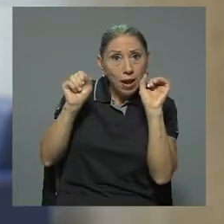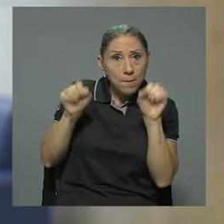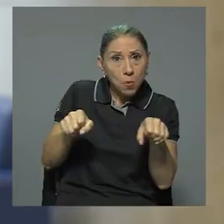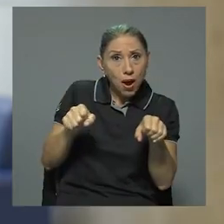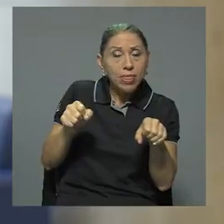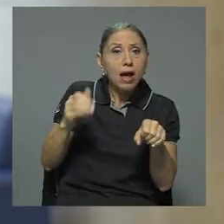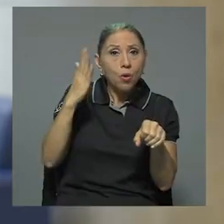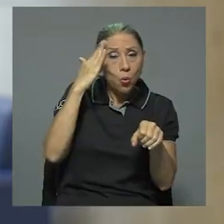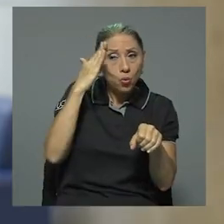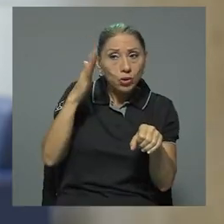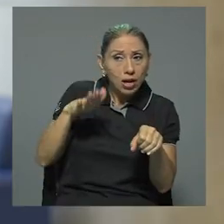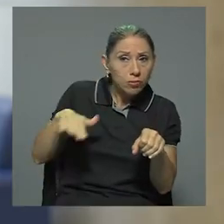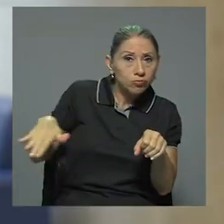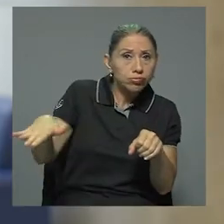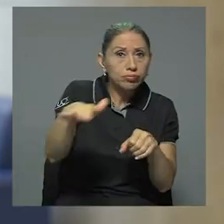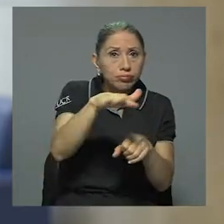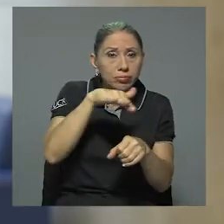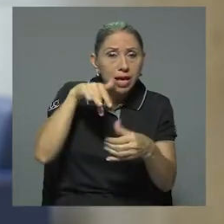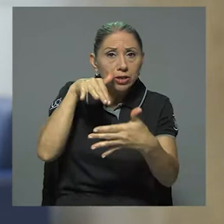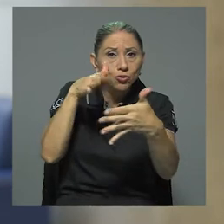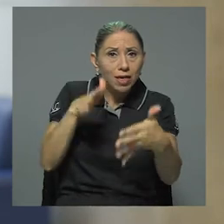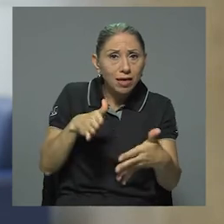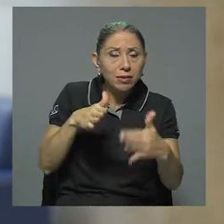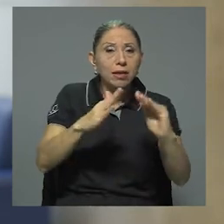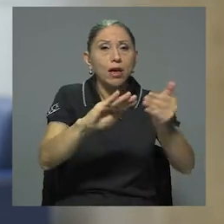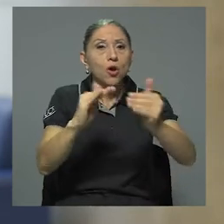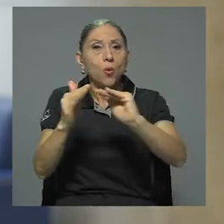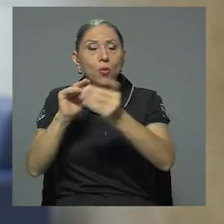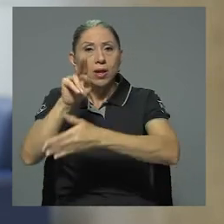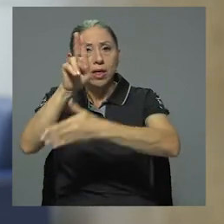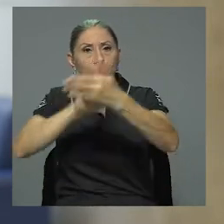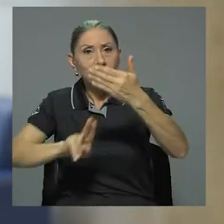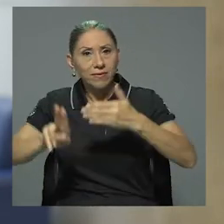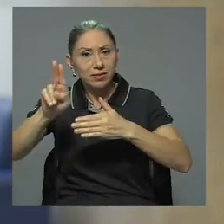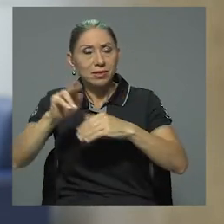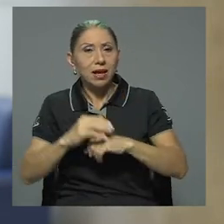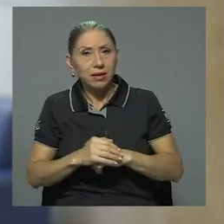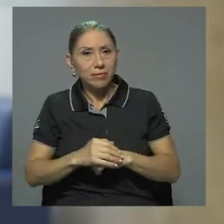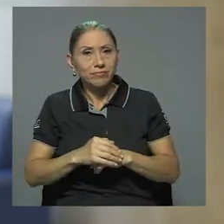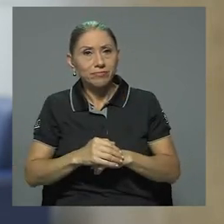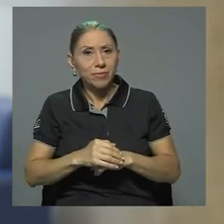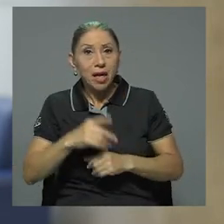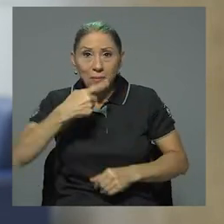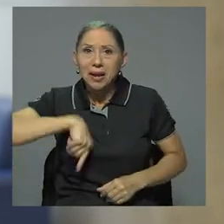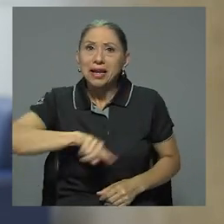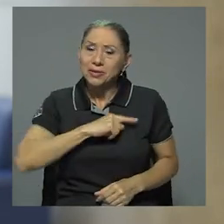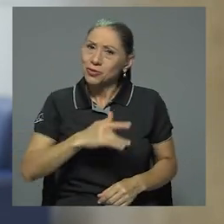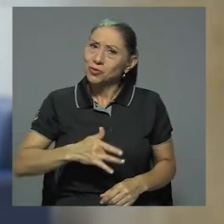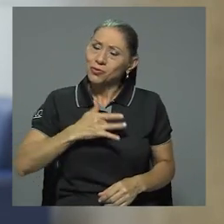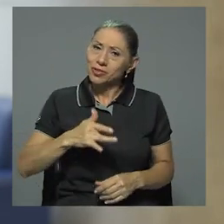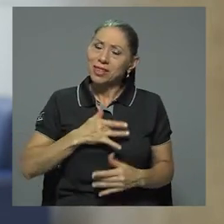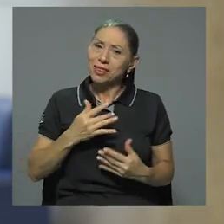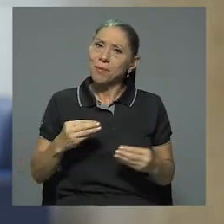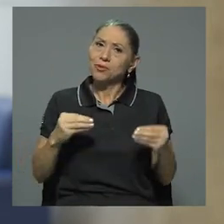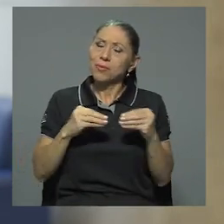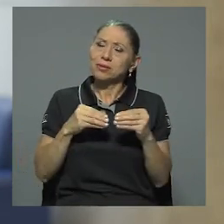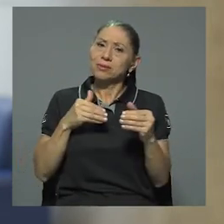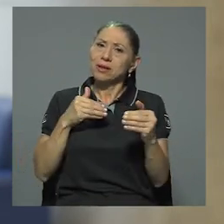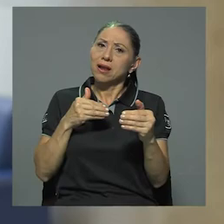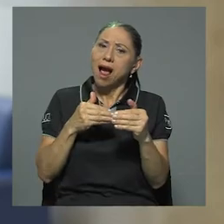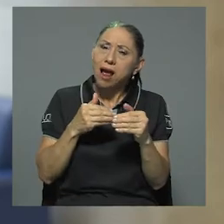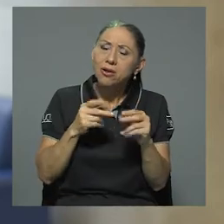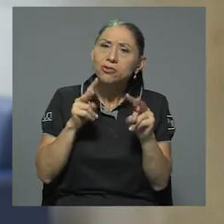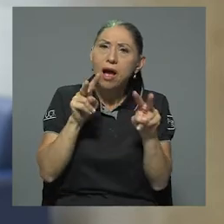estudiantes, a la comunidad universitaria, para que de esta manera nos sintamos cercanos, podamos